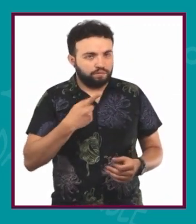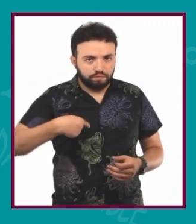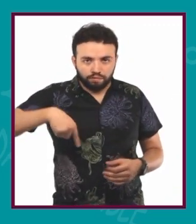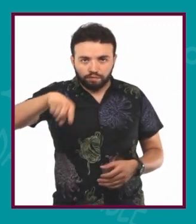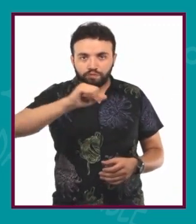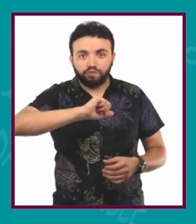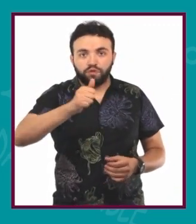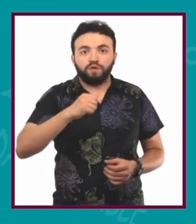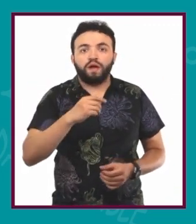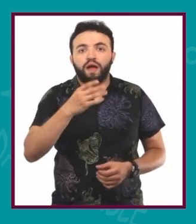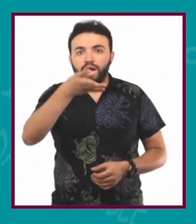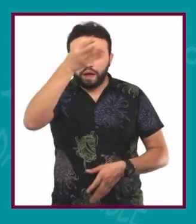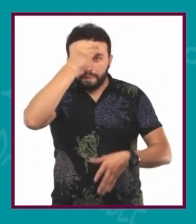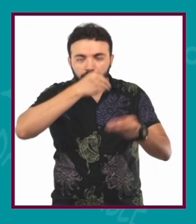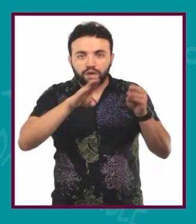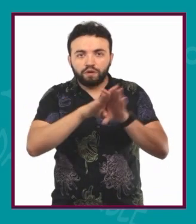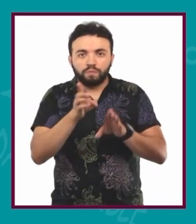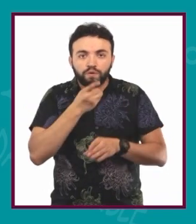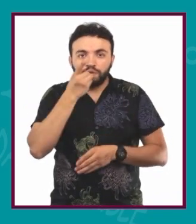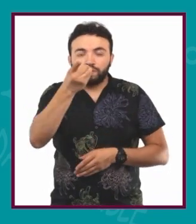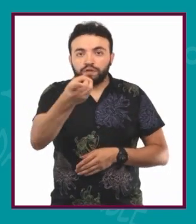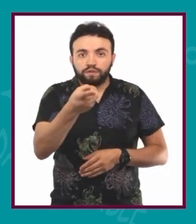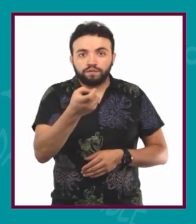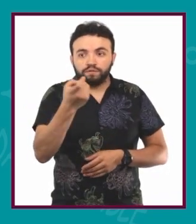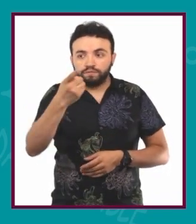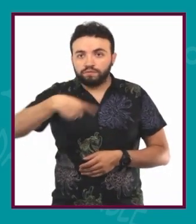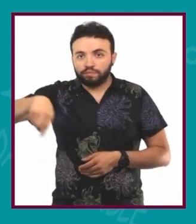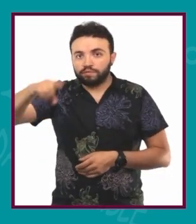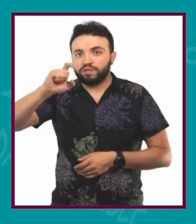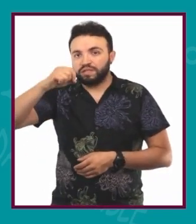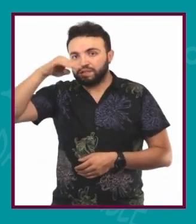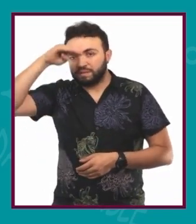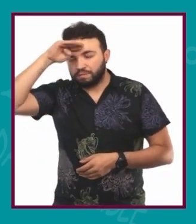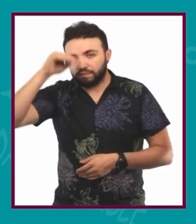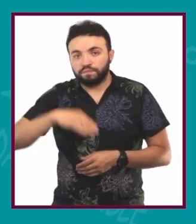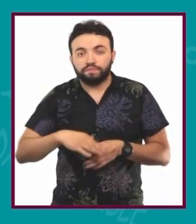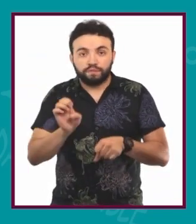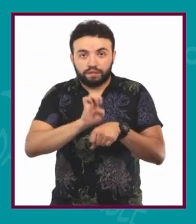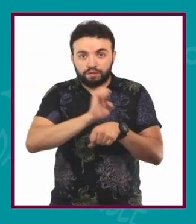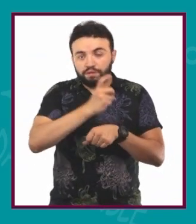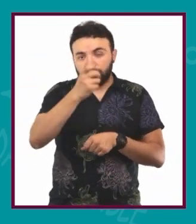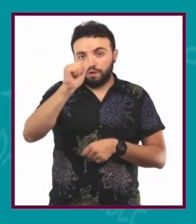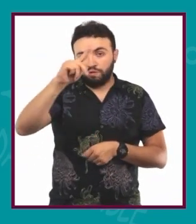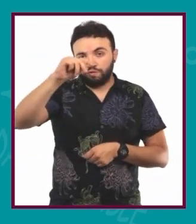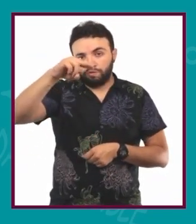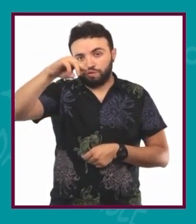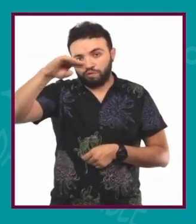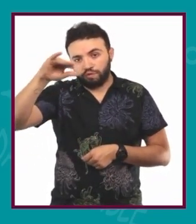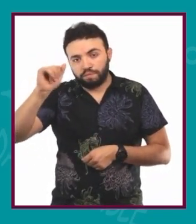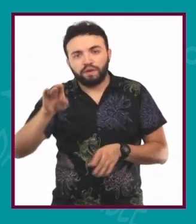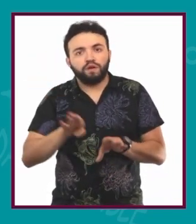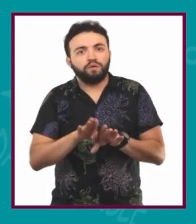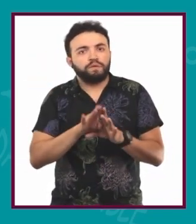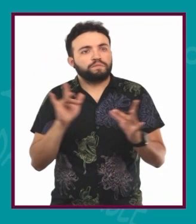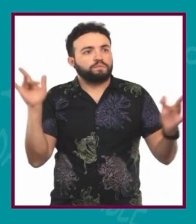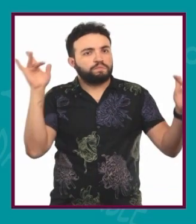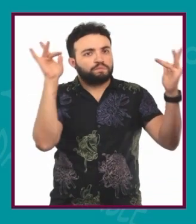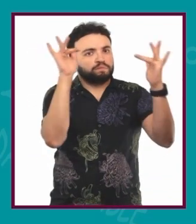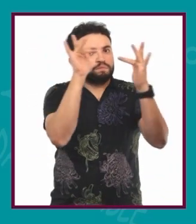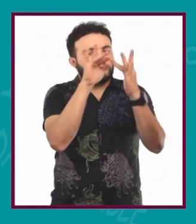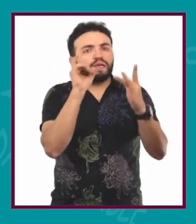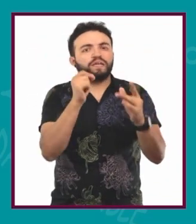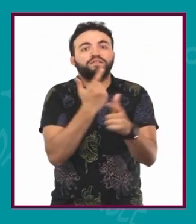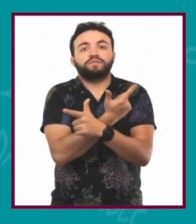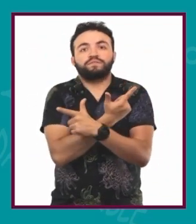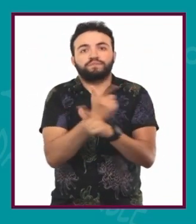decir lo que pensamos con otros y escuchar lo que los otros piensan. Entonces, la autonomía está vinculada a